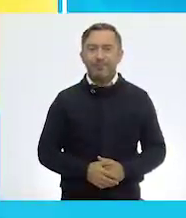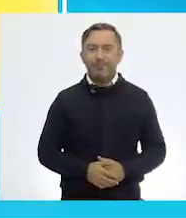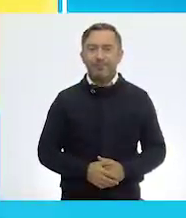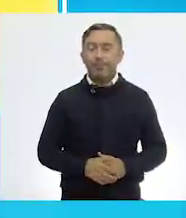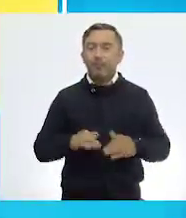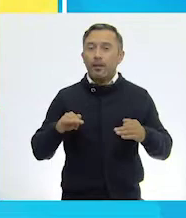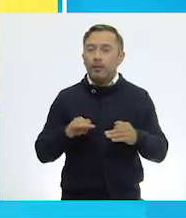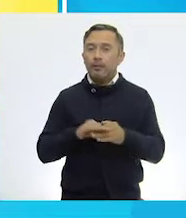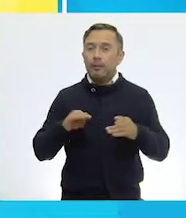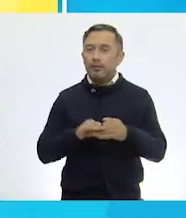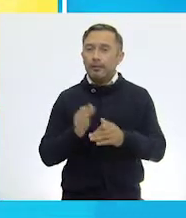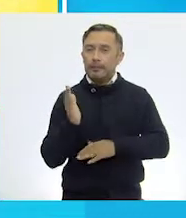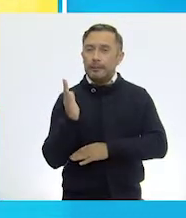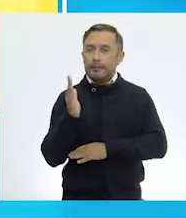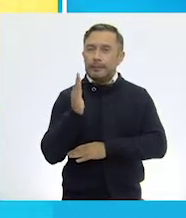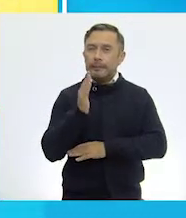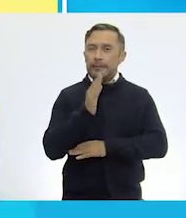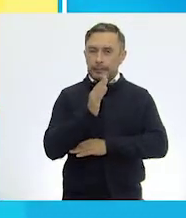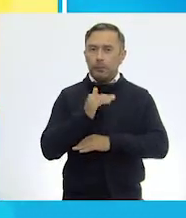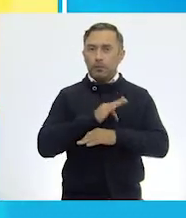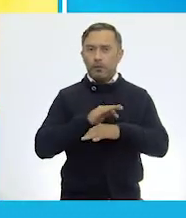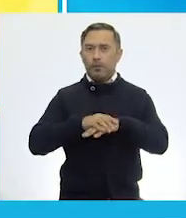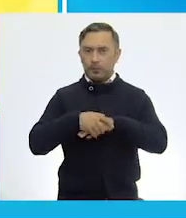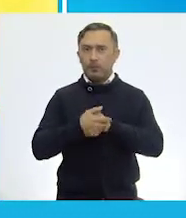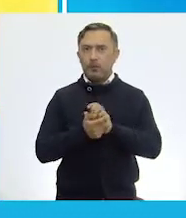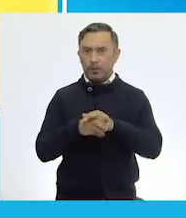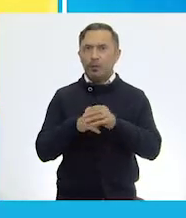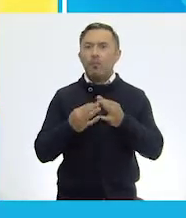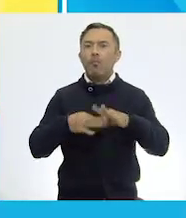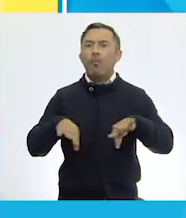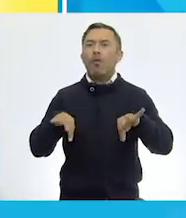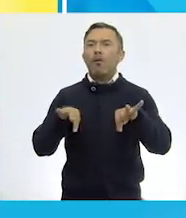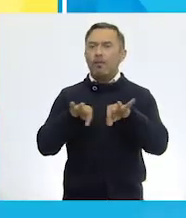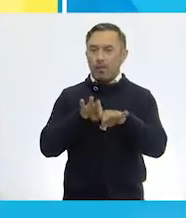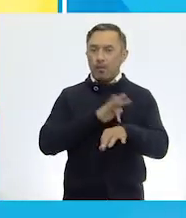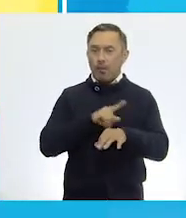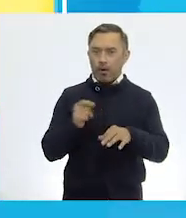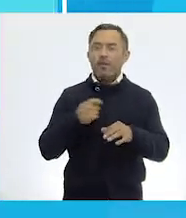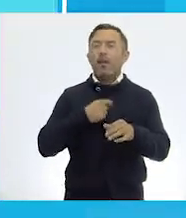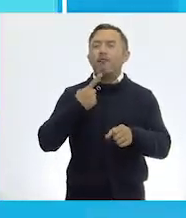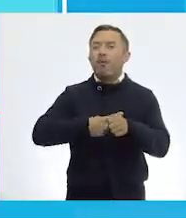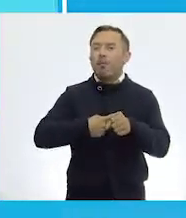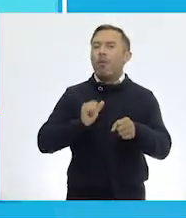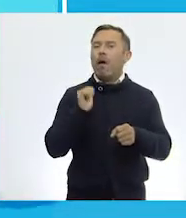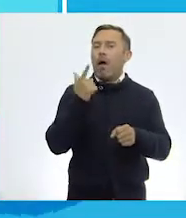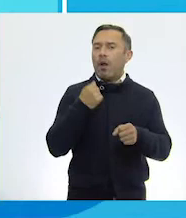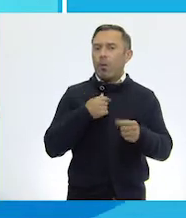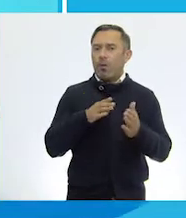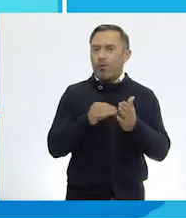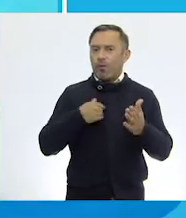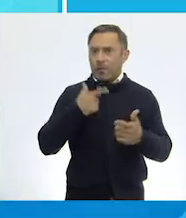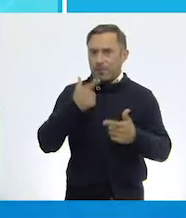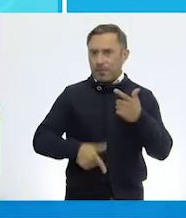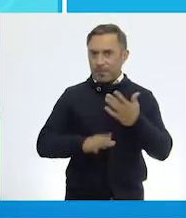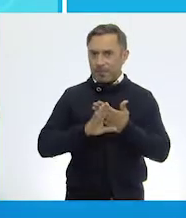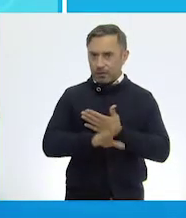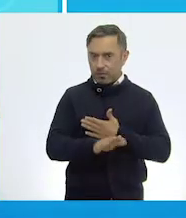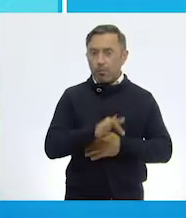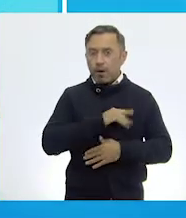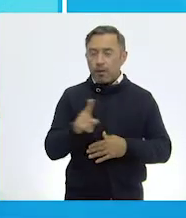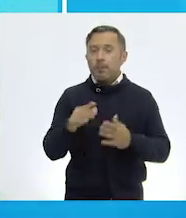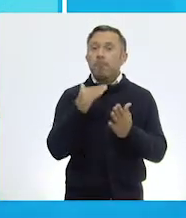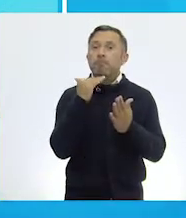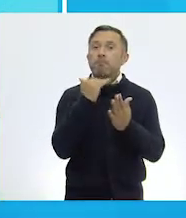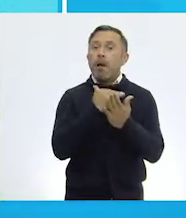Lavarnos las manos varias veces al día es importante para prevenir cualquier enfermedad. Sigue estos pasos para